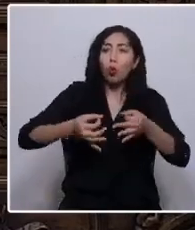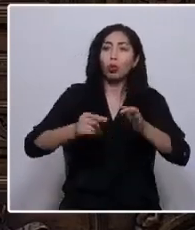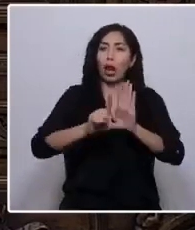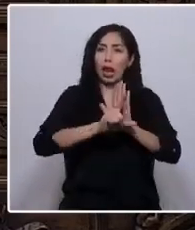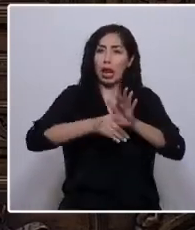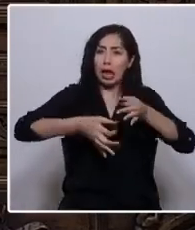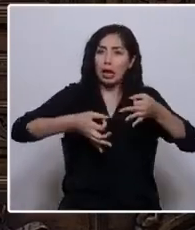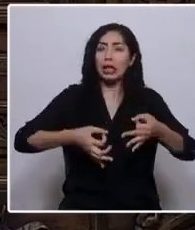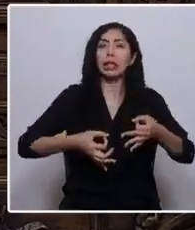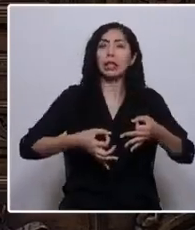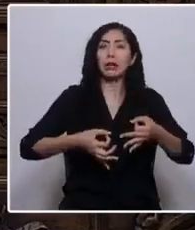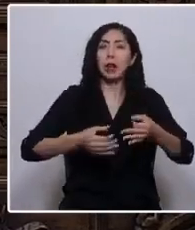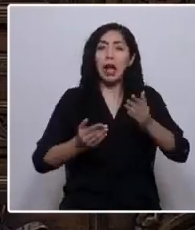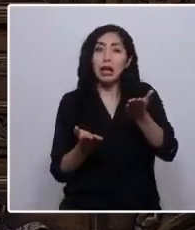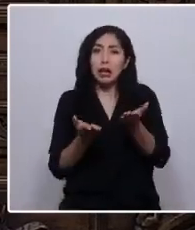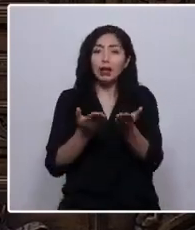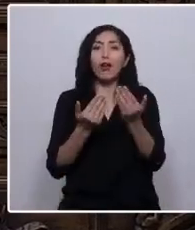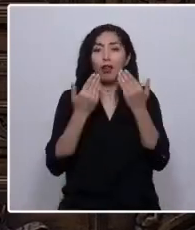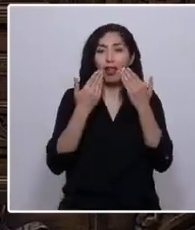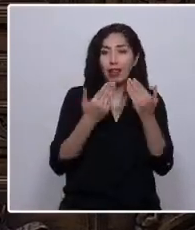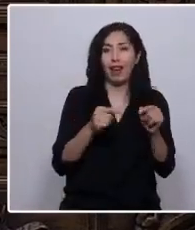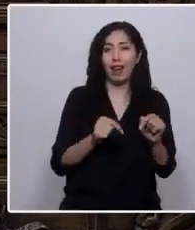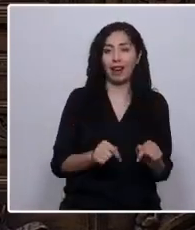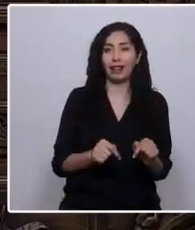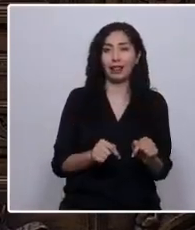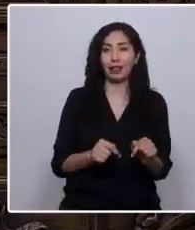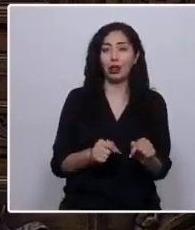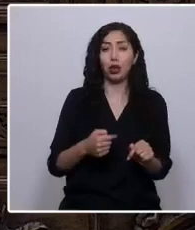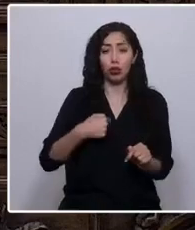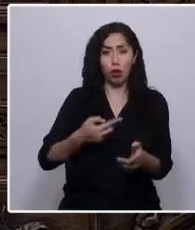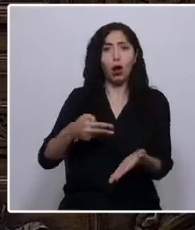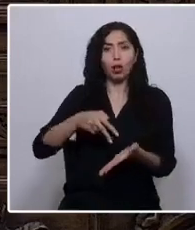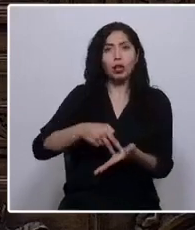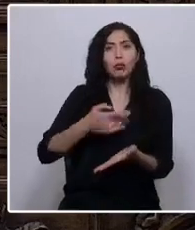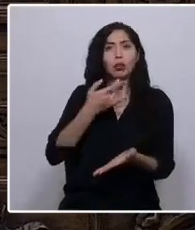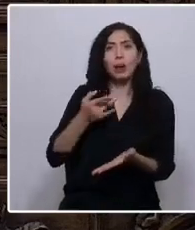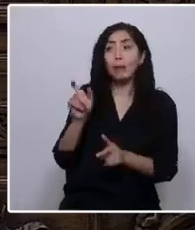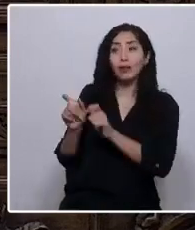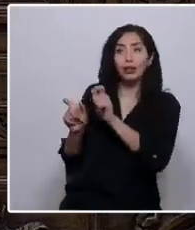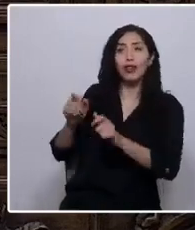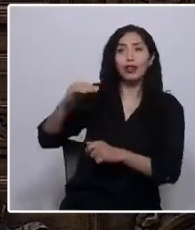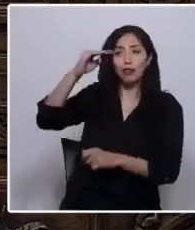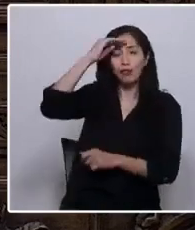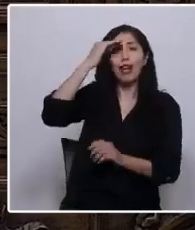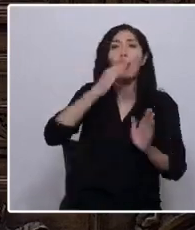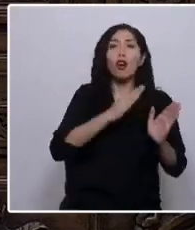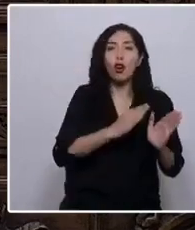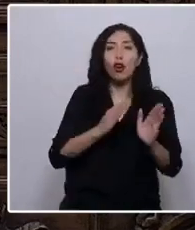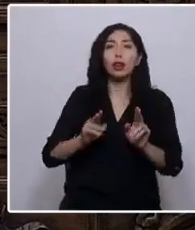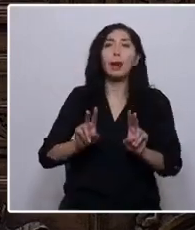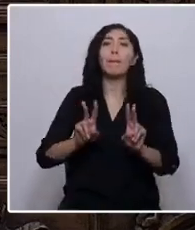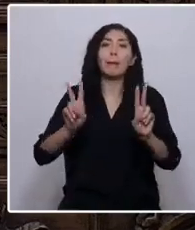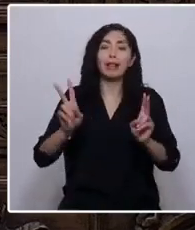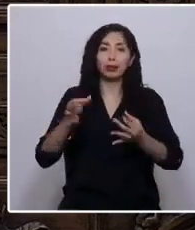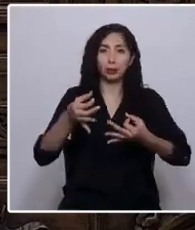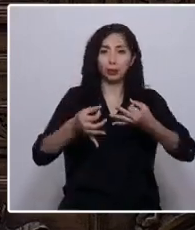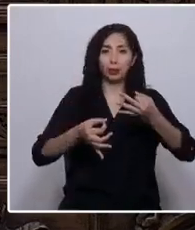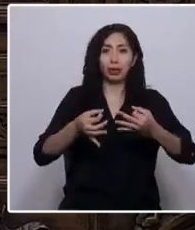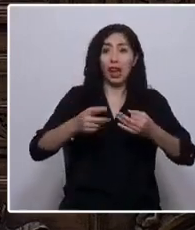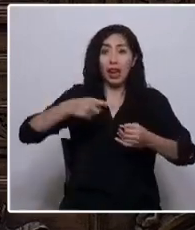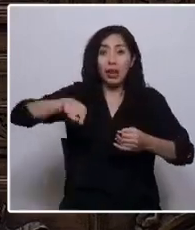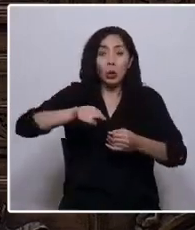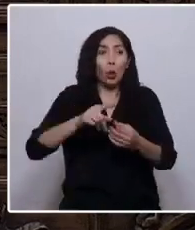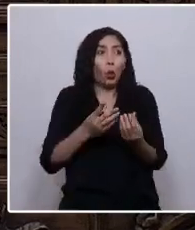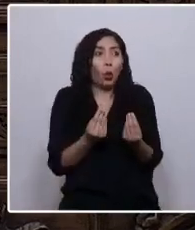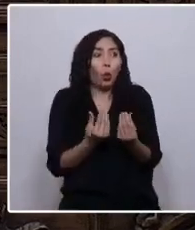equilibrada. Estoy acá por los que confían en el orden, en la paz, en la justicia, por los que a pesar de ver con pavor cómo se quemaba